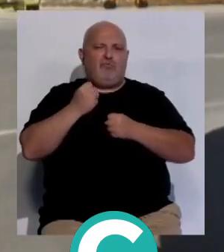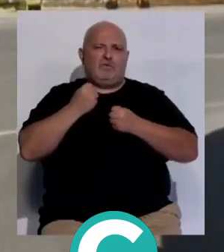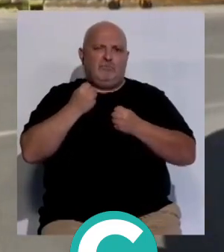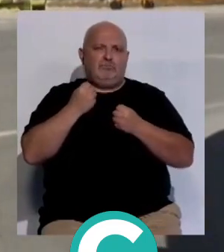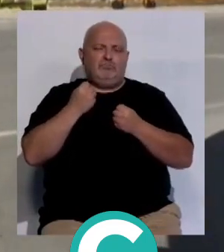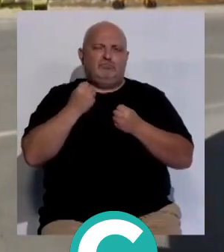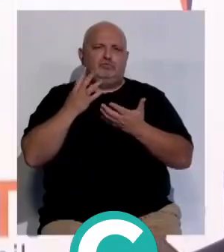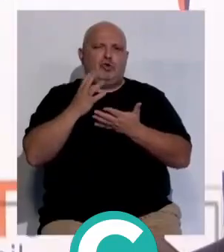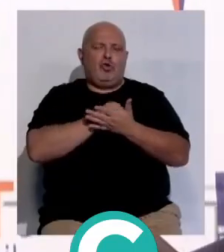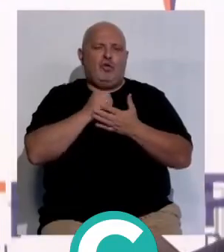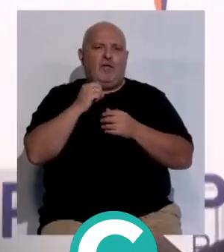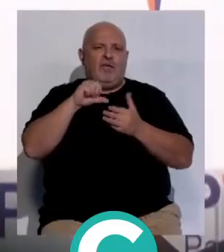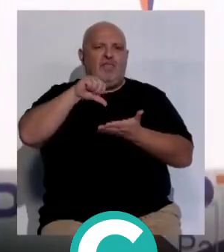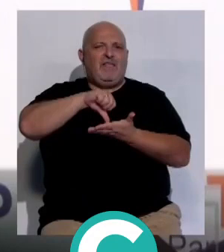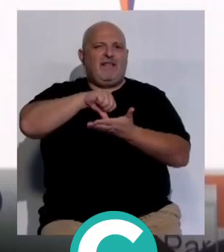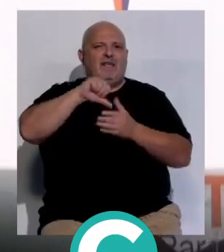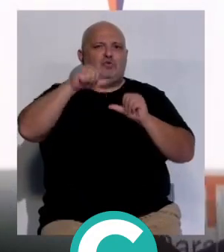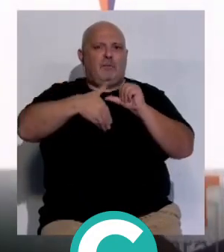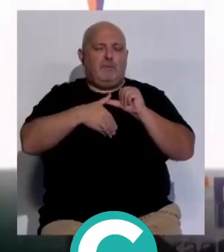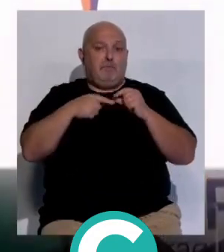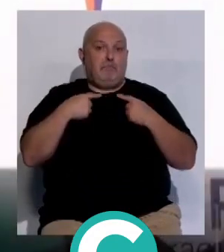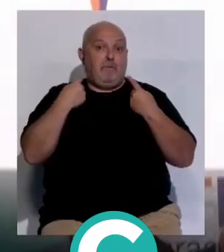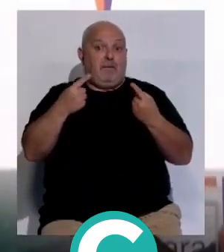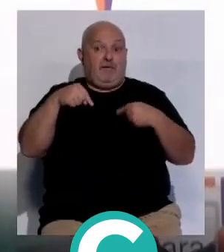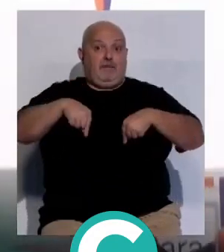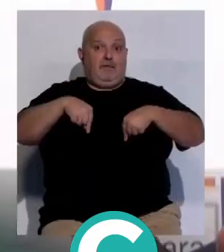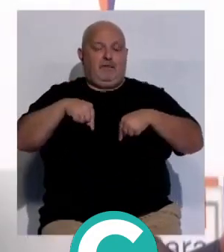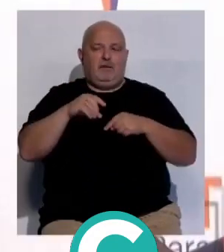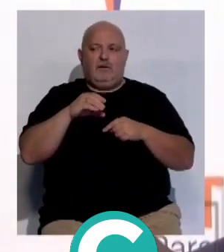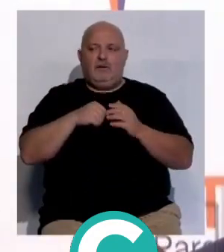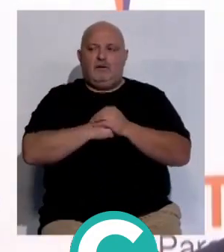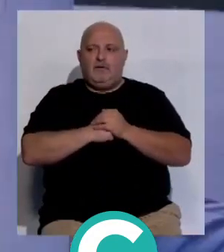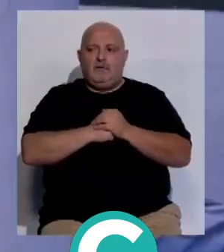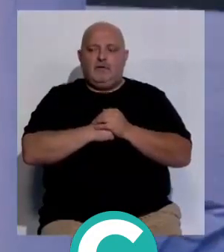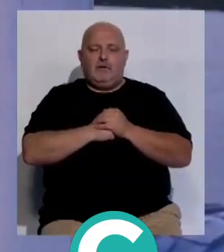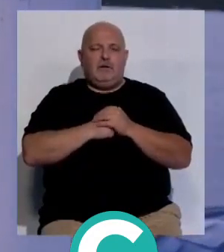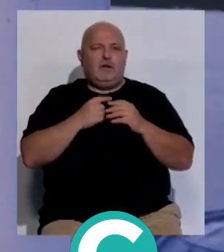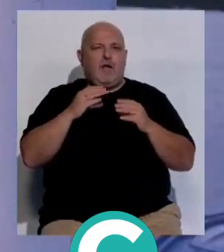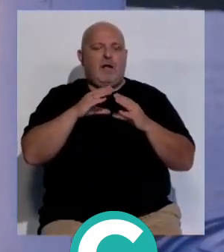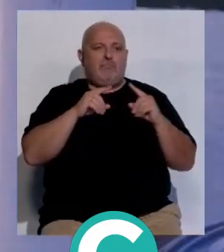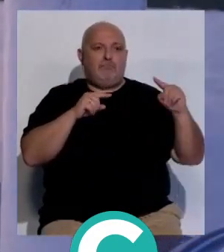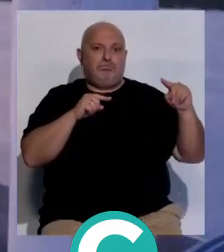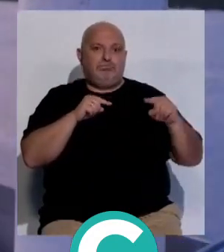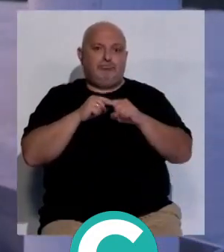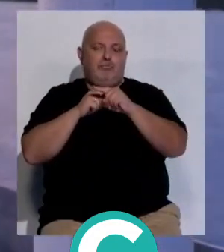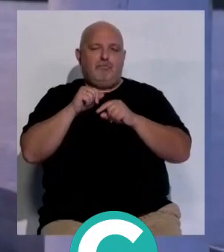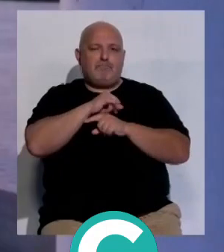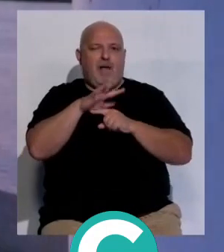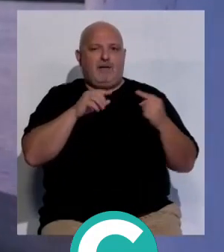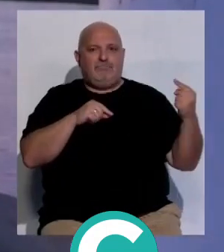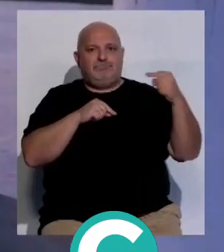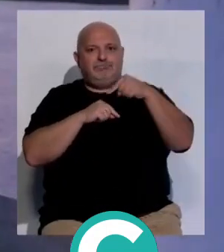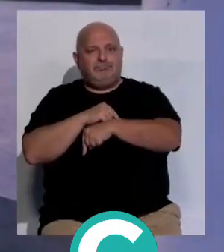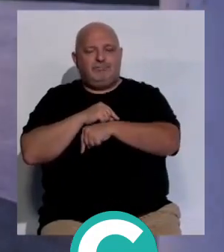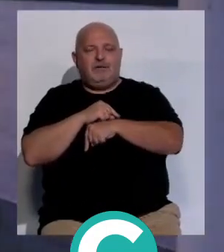en todo lo que es la región central de Sudamérica esta es nuestra primera inversión cruzando el Atlántico y estamos